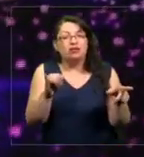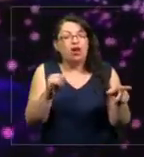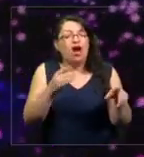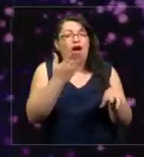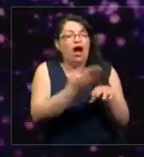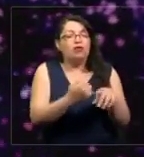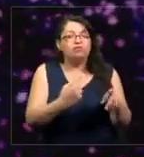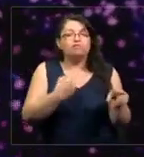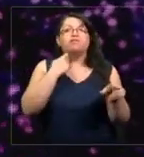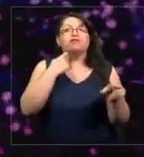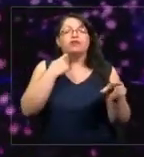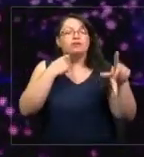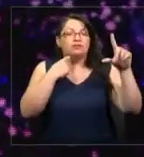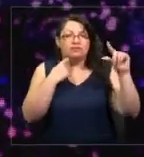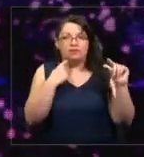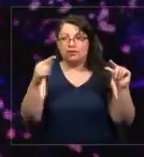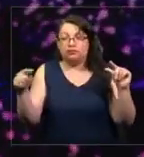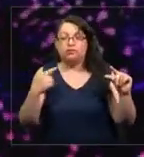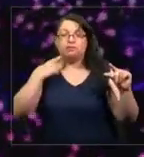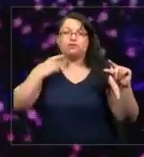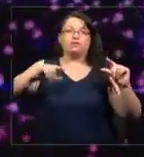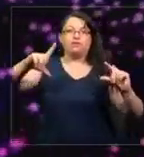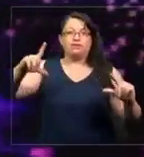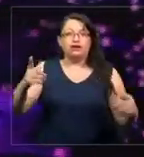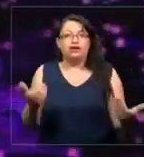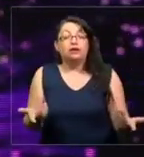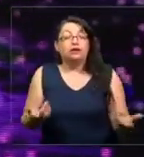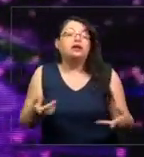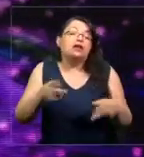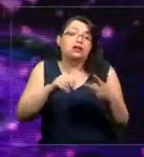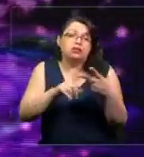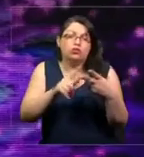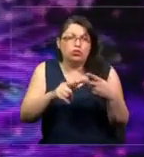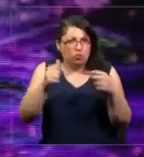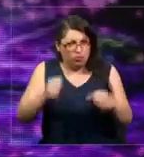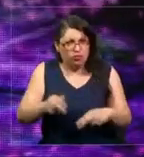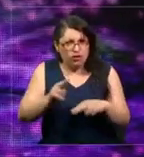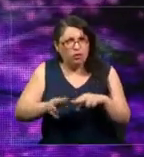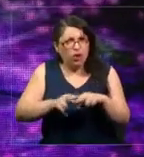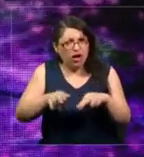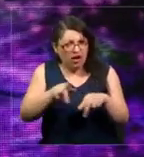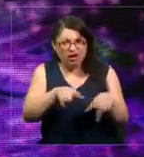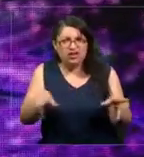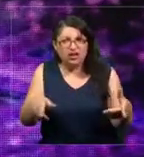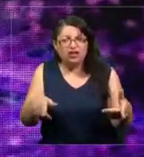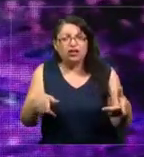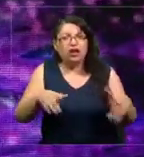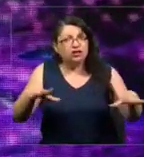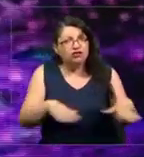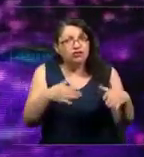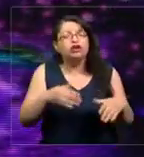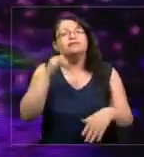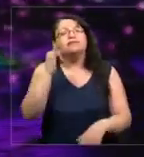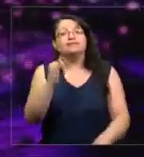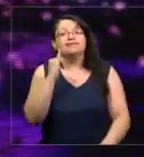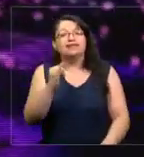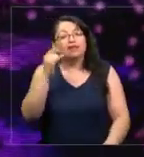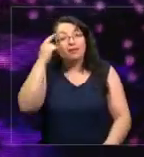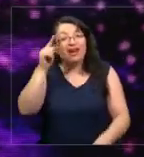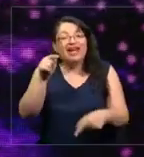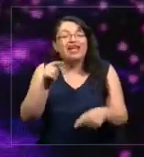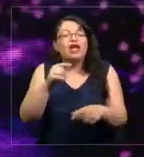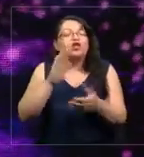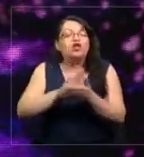impactos. Siguiente pregunta es si es factible esto. Y la respuesta es sí, pero para eso cada año